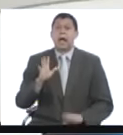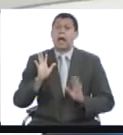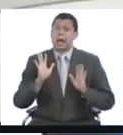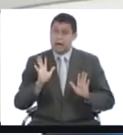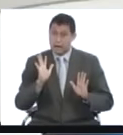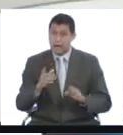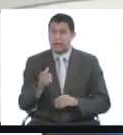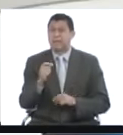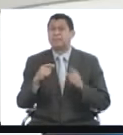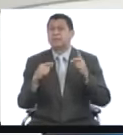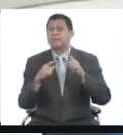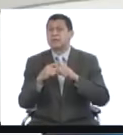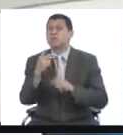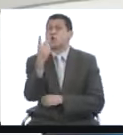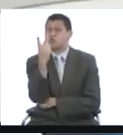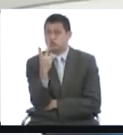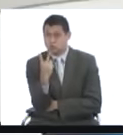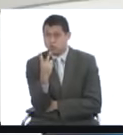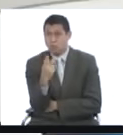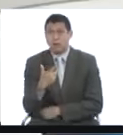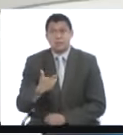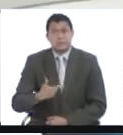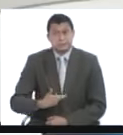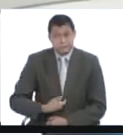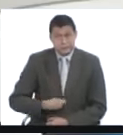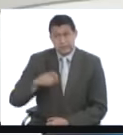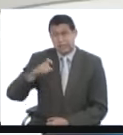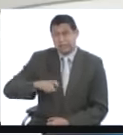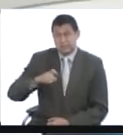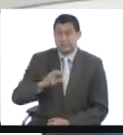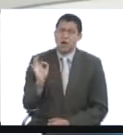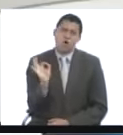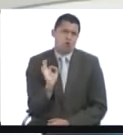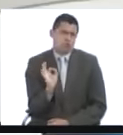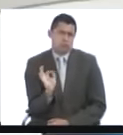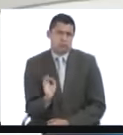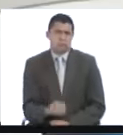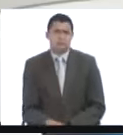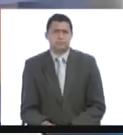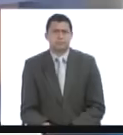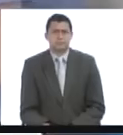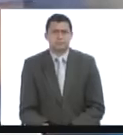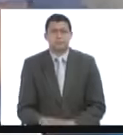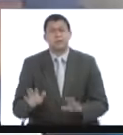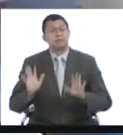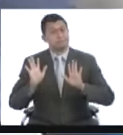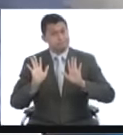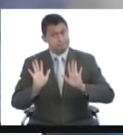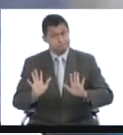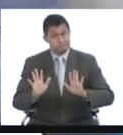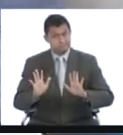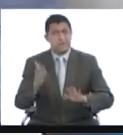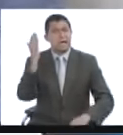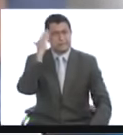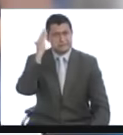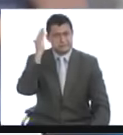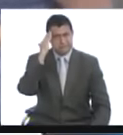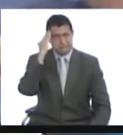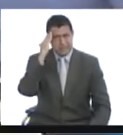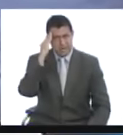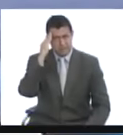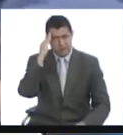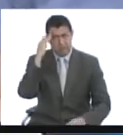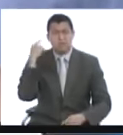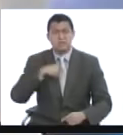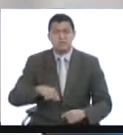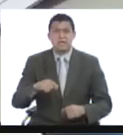decir que la diabetes tipo 2 puede ser insulino requiriente o no insulino requiriente. Ahora, ya se sabe que para cuando llegamos